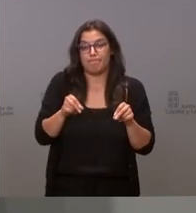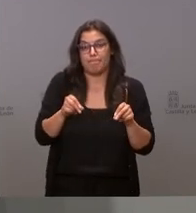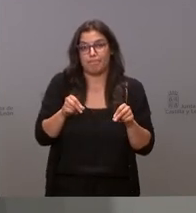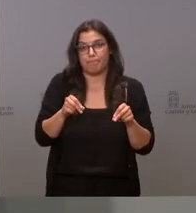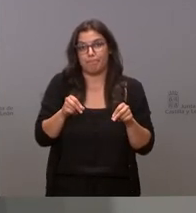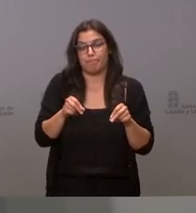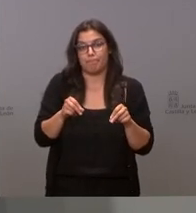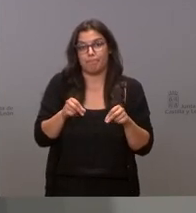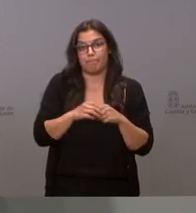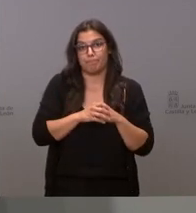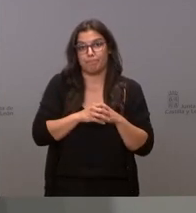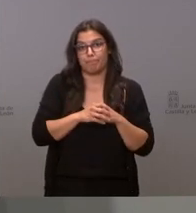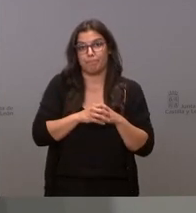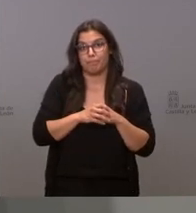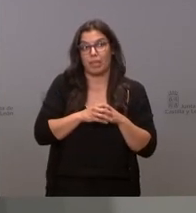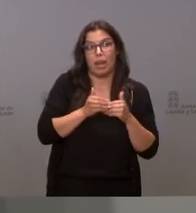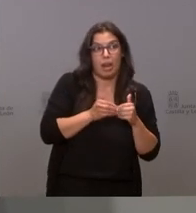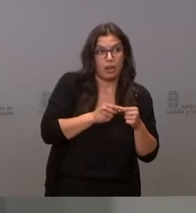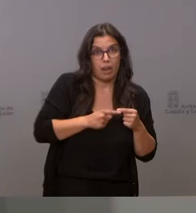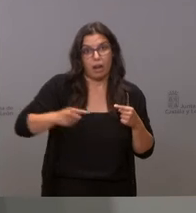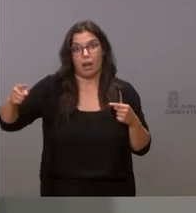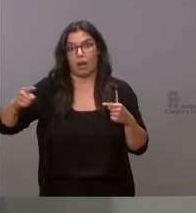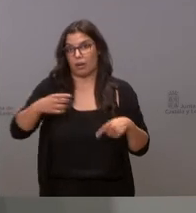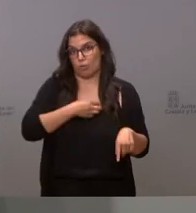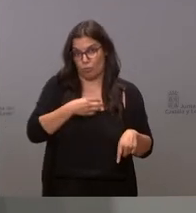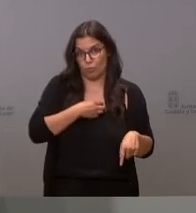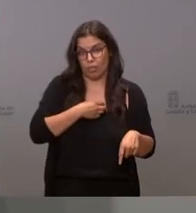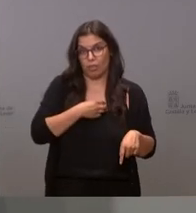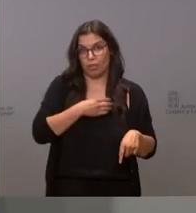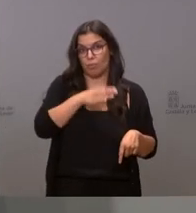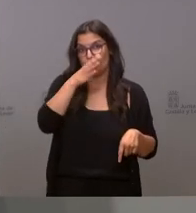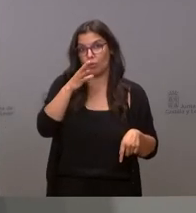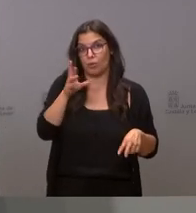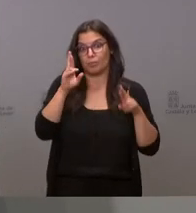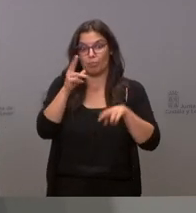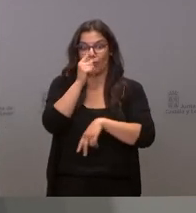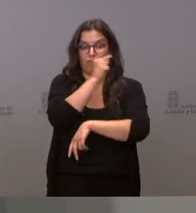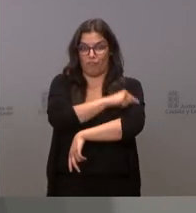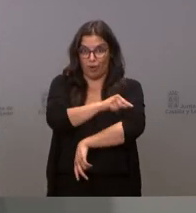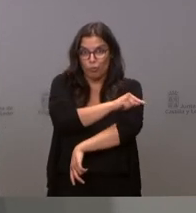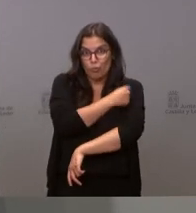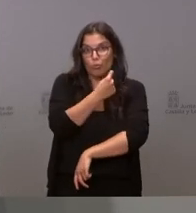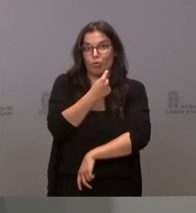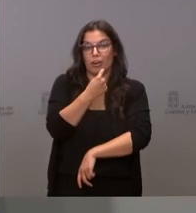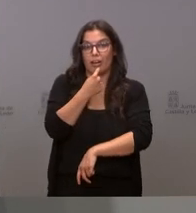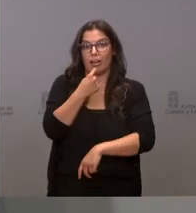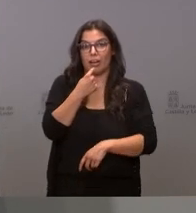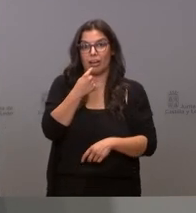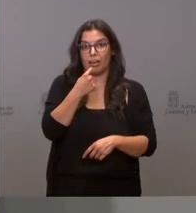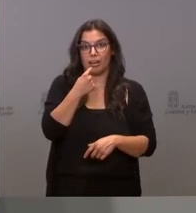no puede ser muy largo entre otras cosas porque esperamos que la campaña de vacunación acabe